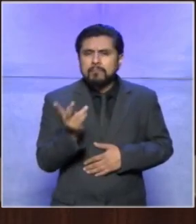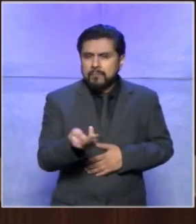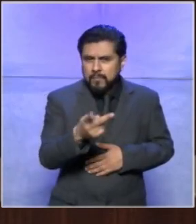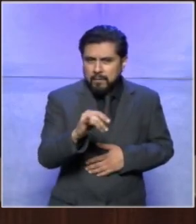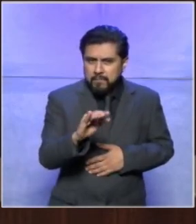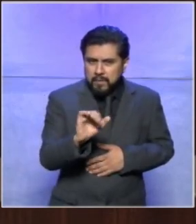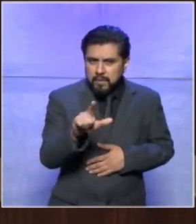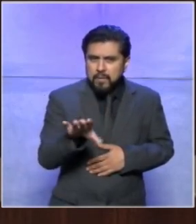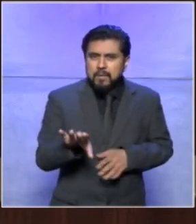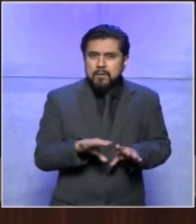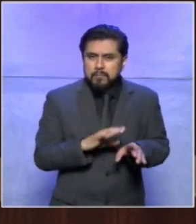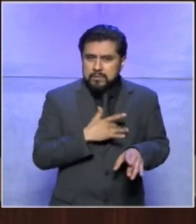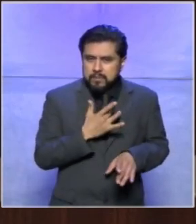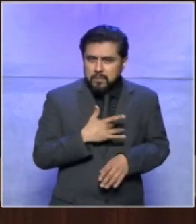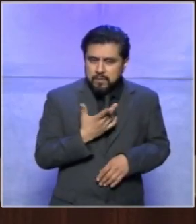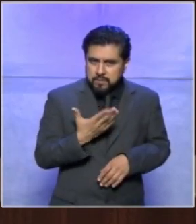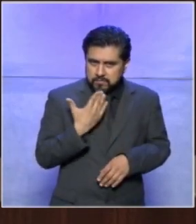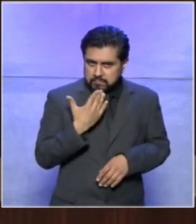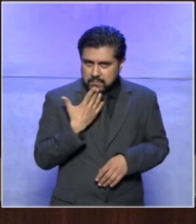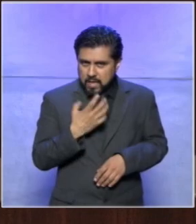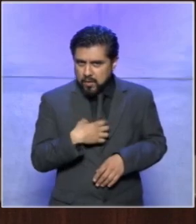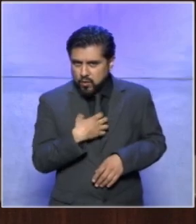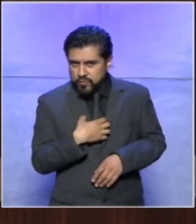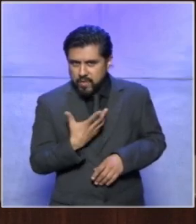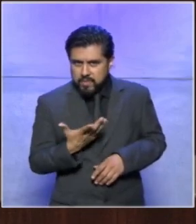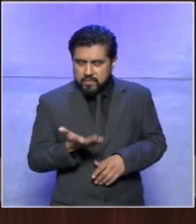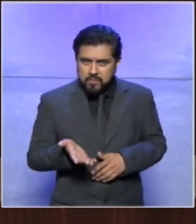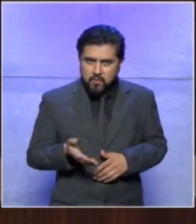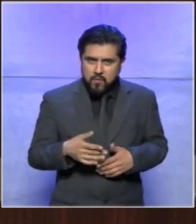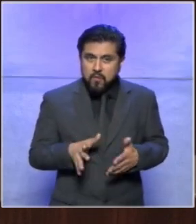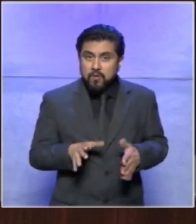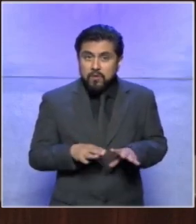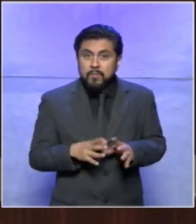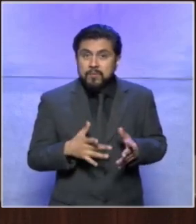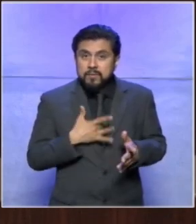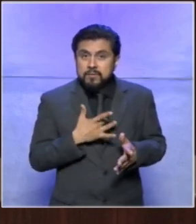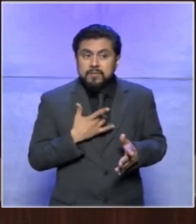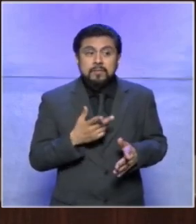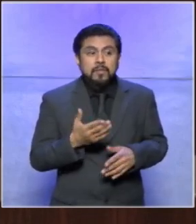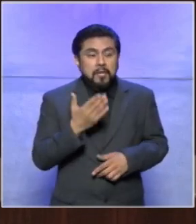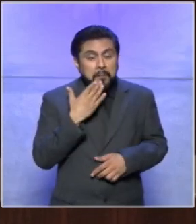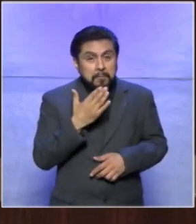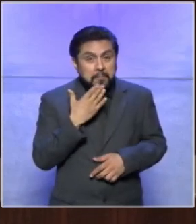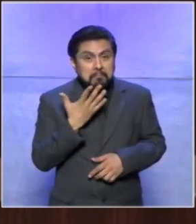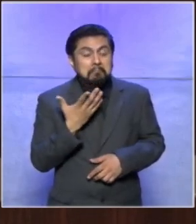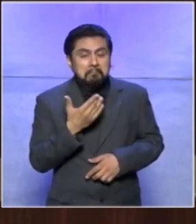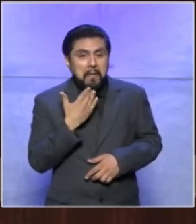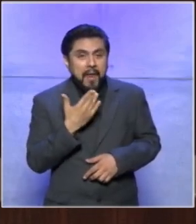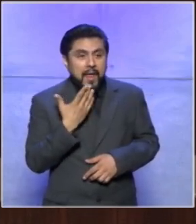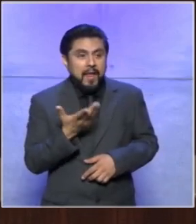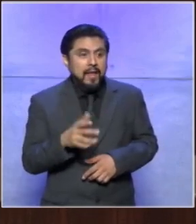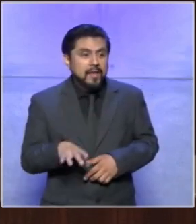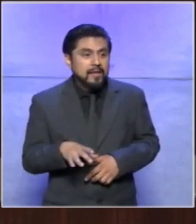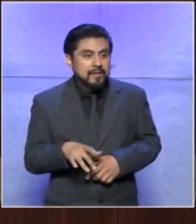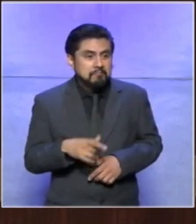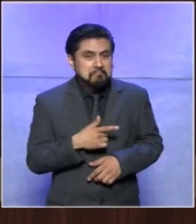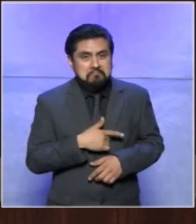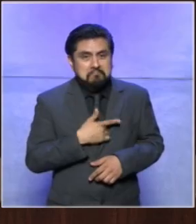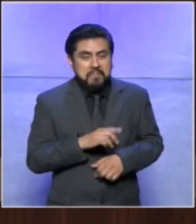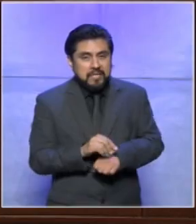sientes contento te sientes entusiasmado cómo te sientes en este momento me siento entusiasmado de poder acompañar aquí a